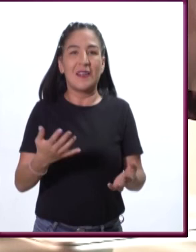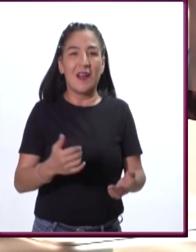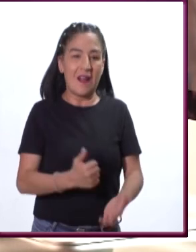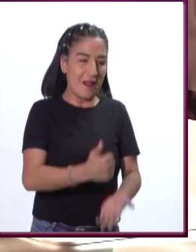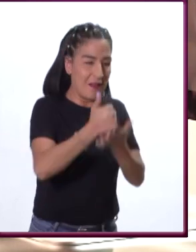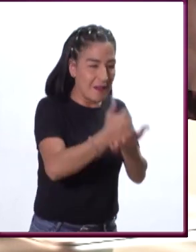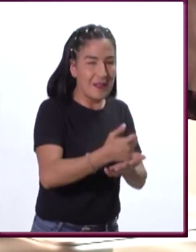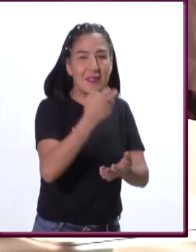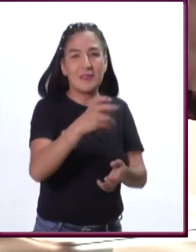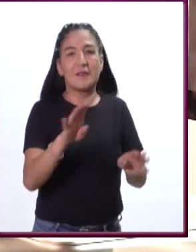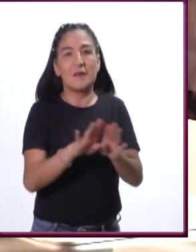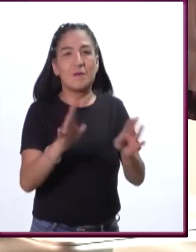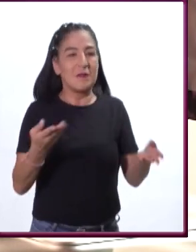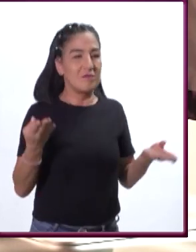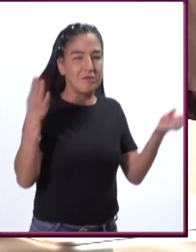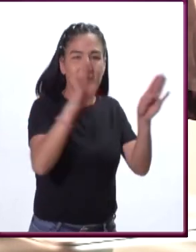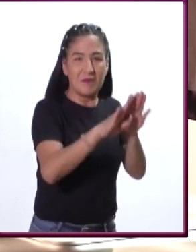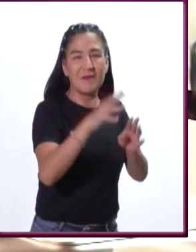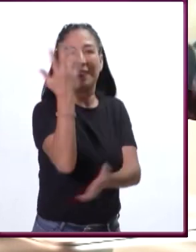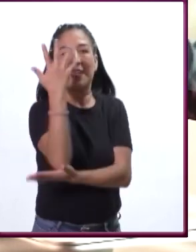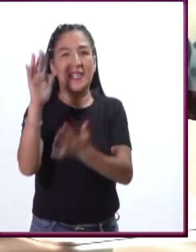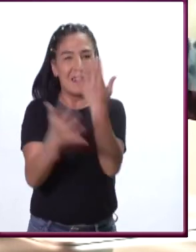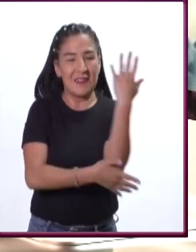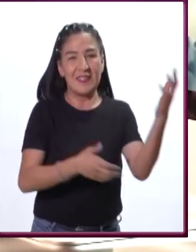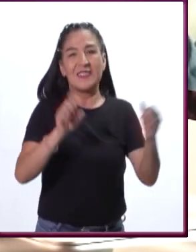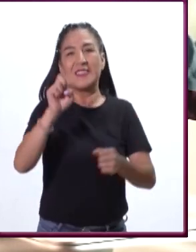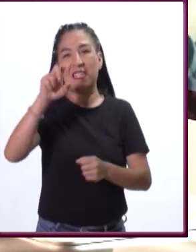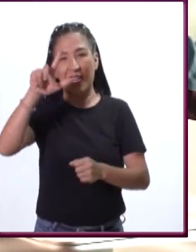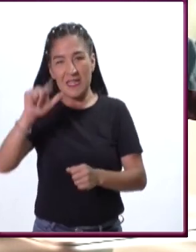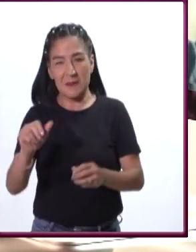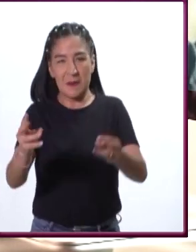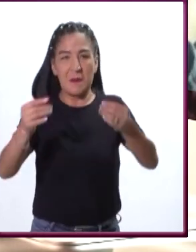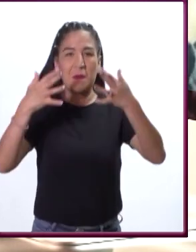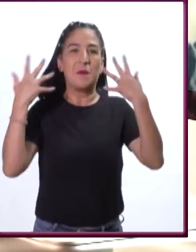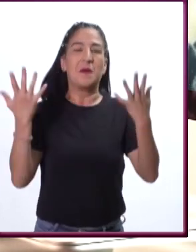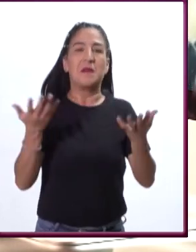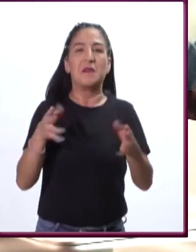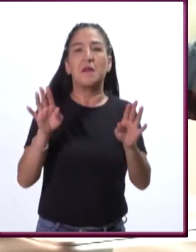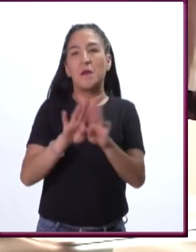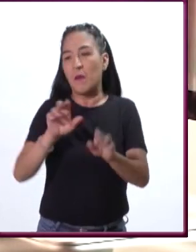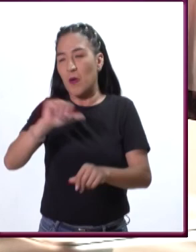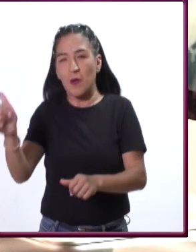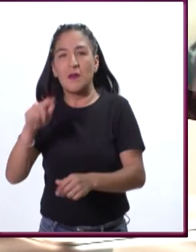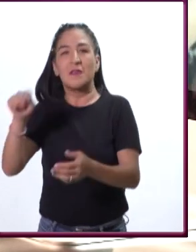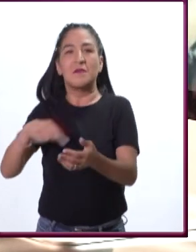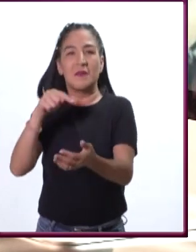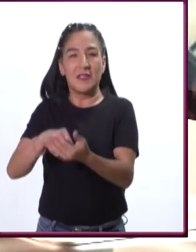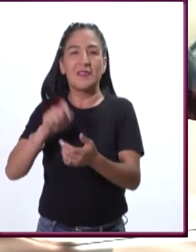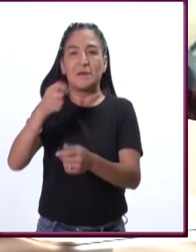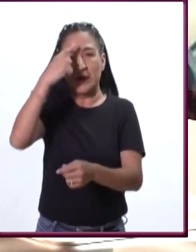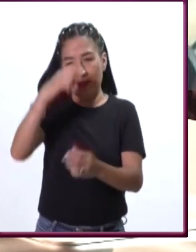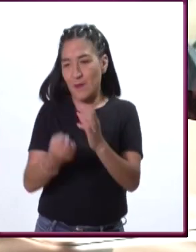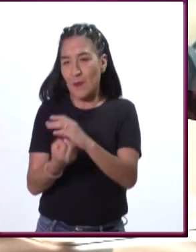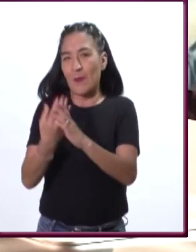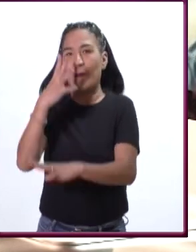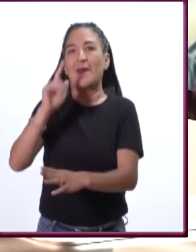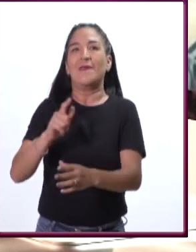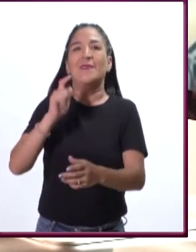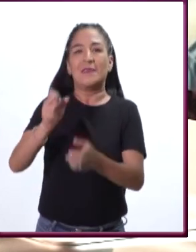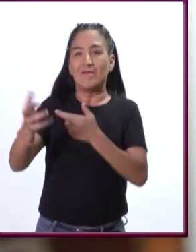cerrados de bosque o de selva, con parches, con puro potrero y parches en regeneración.